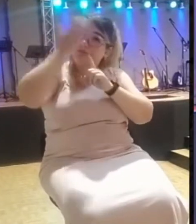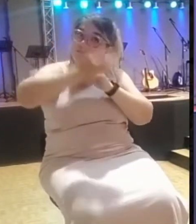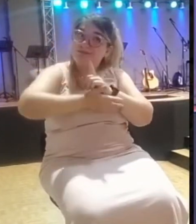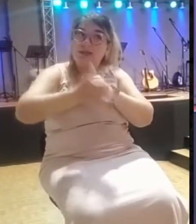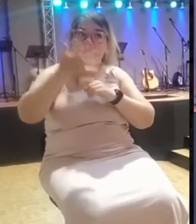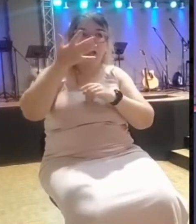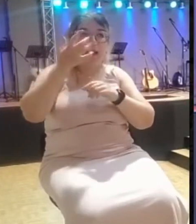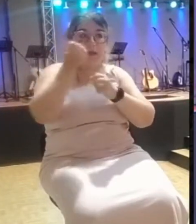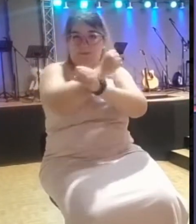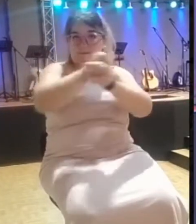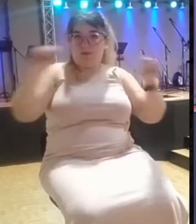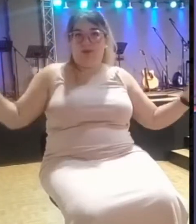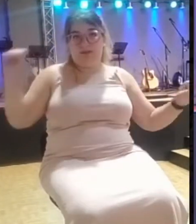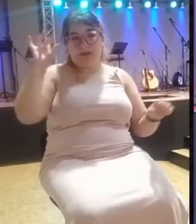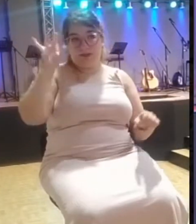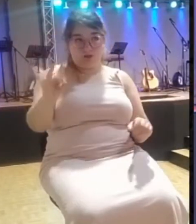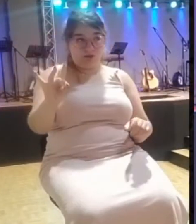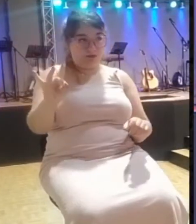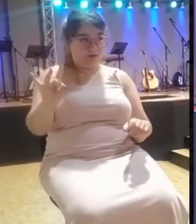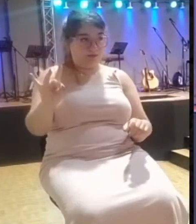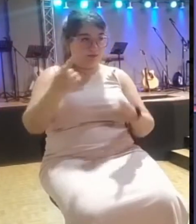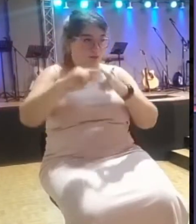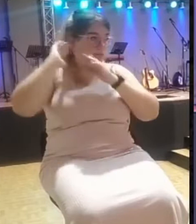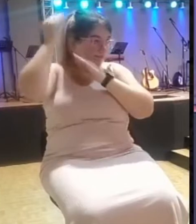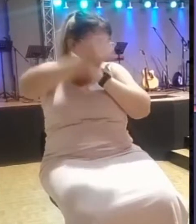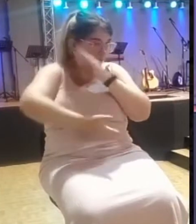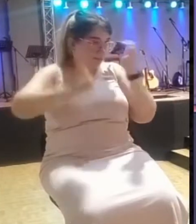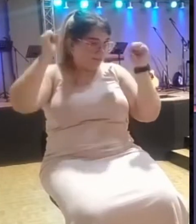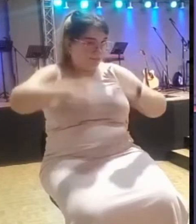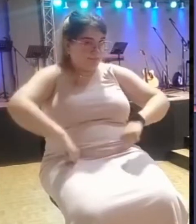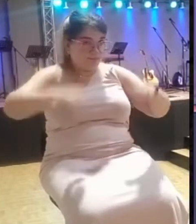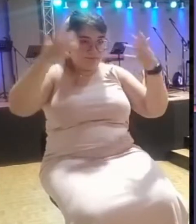No hay diablo que le pueda hacer nada. Dar un aplauso a Cristo, por favor, urgente.